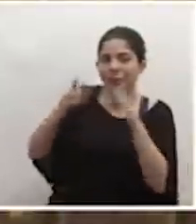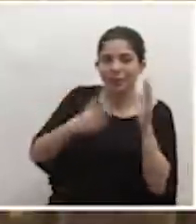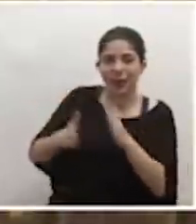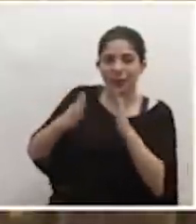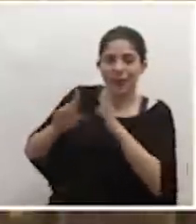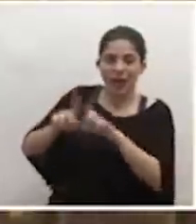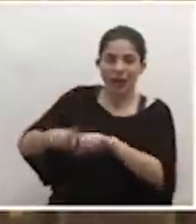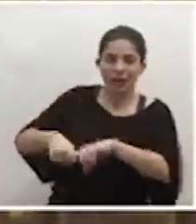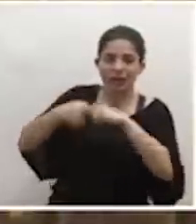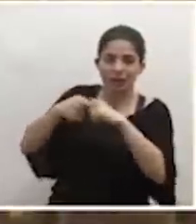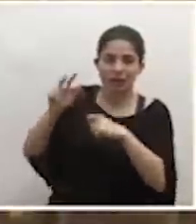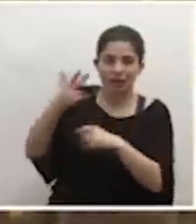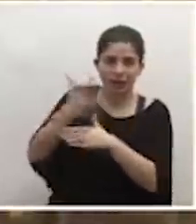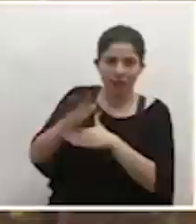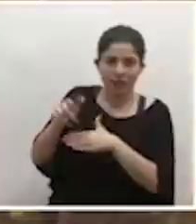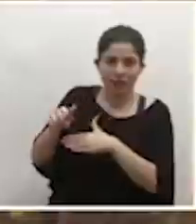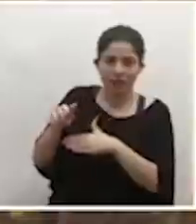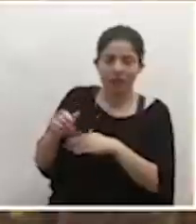venían siguiendo.